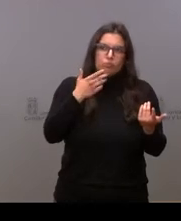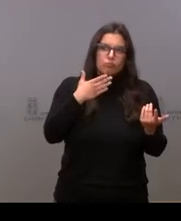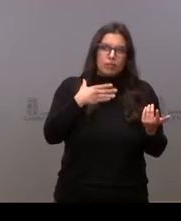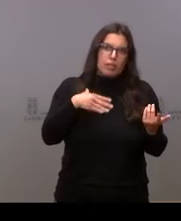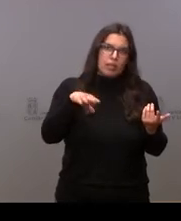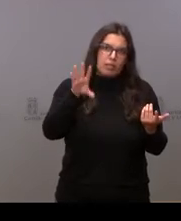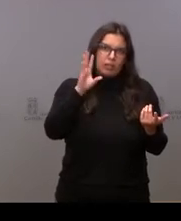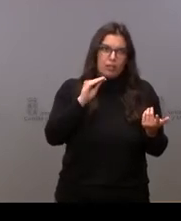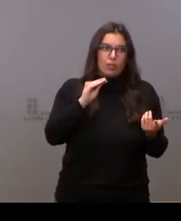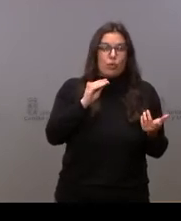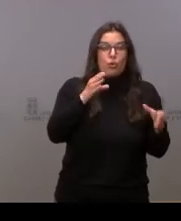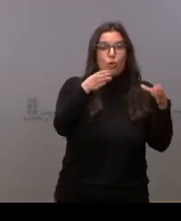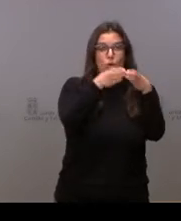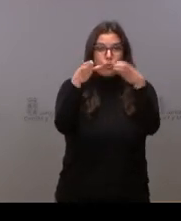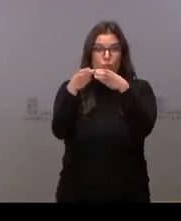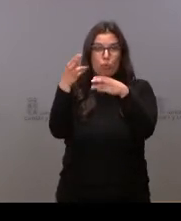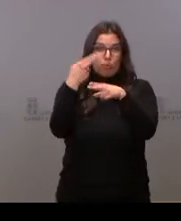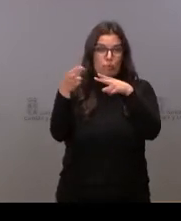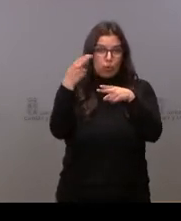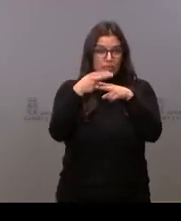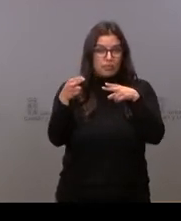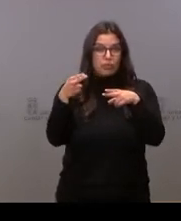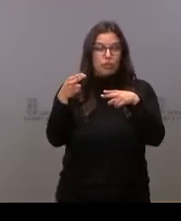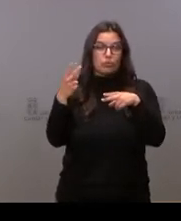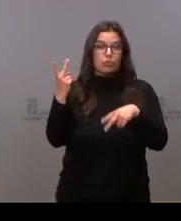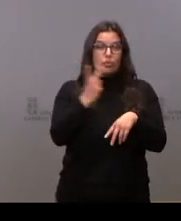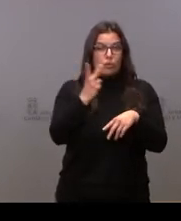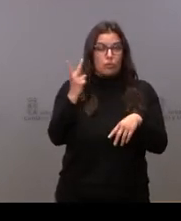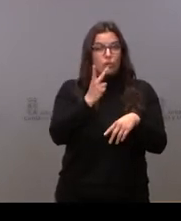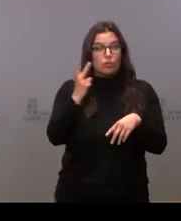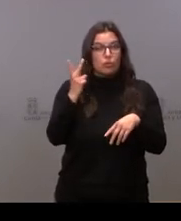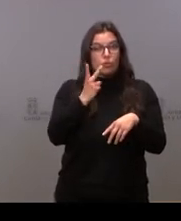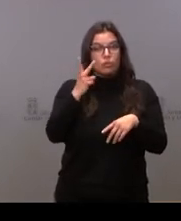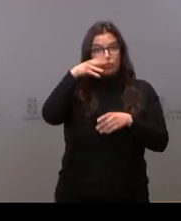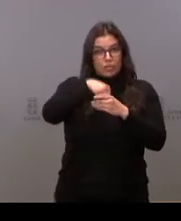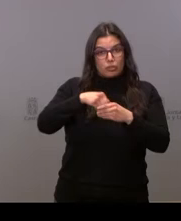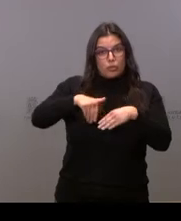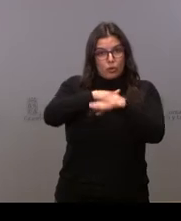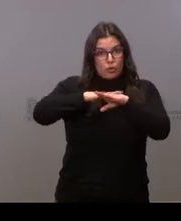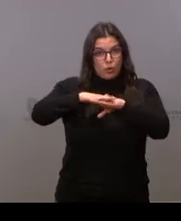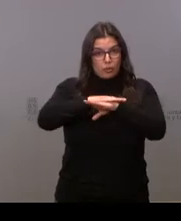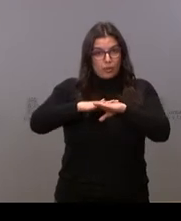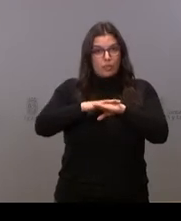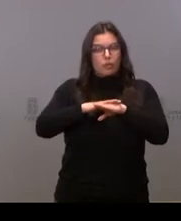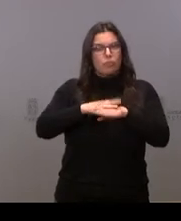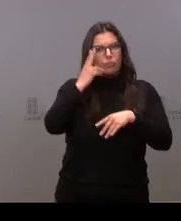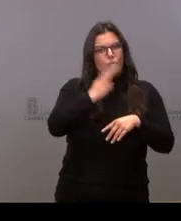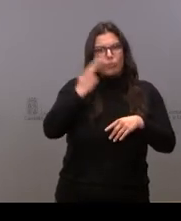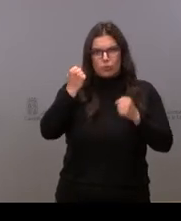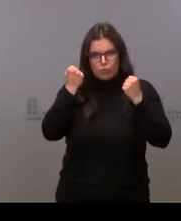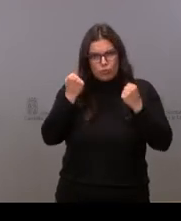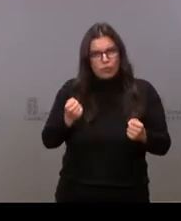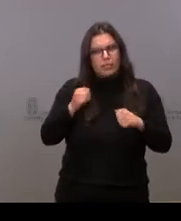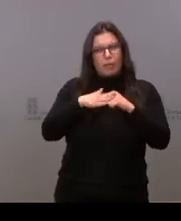las fuerzas políticas que sustentan al Gobierno autonómico estamos comprometidos en ese